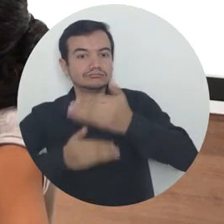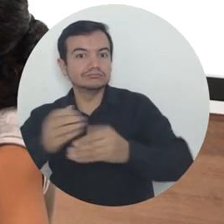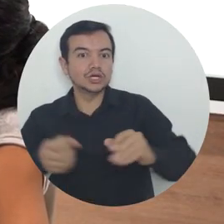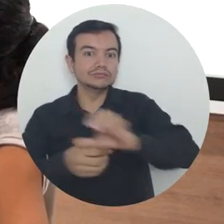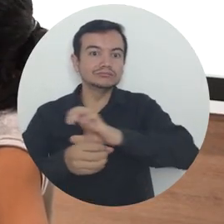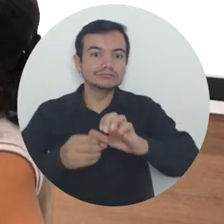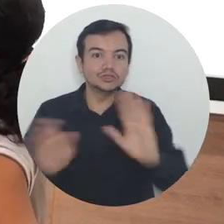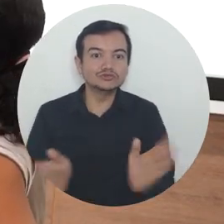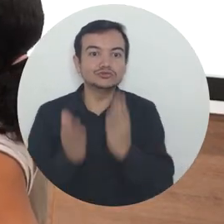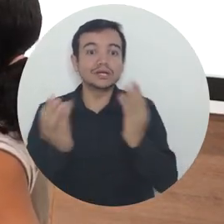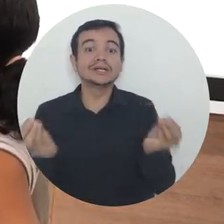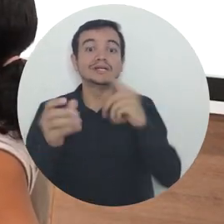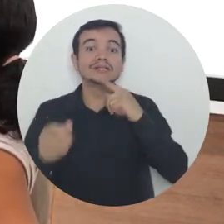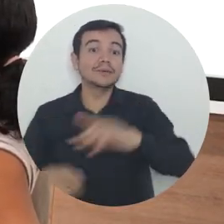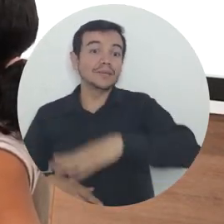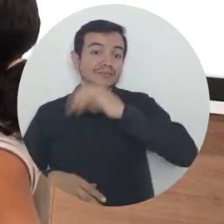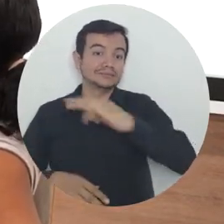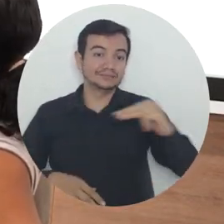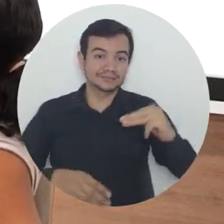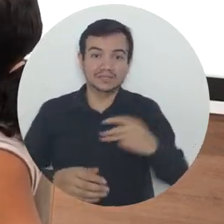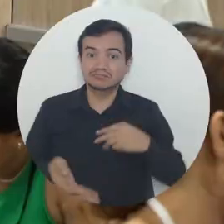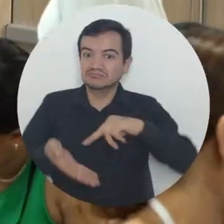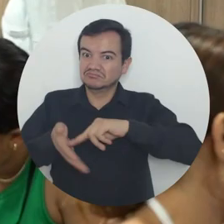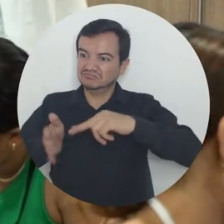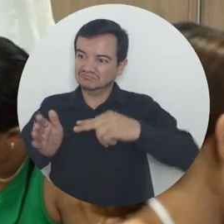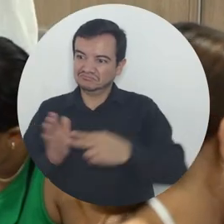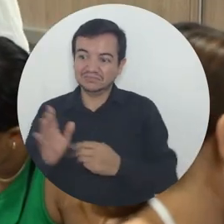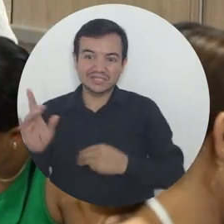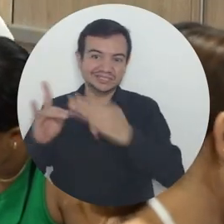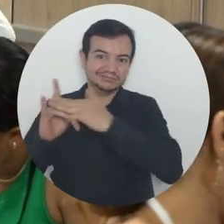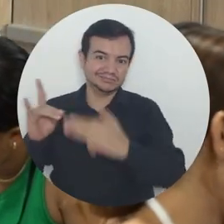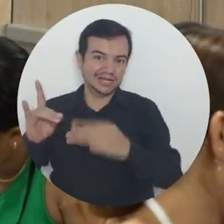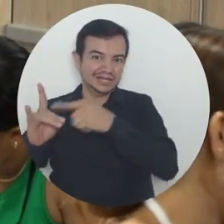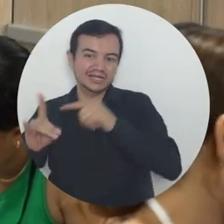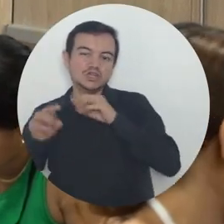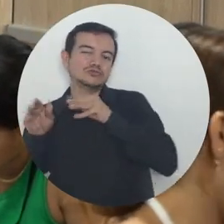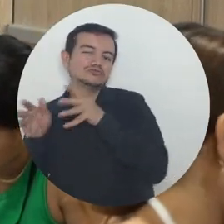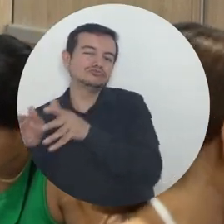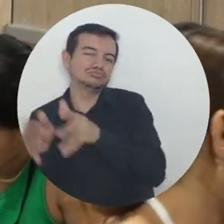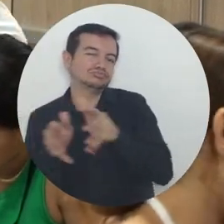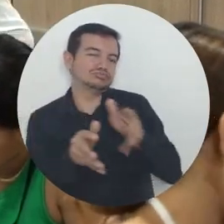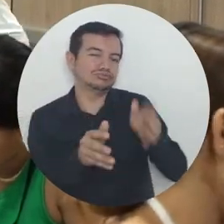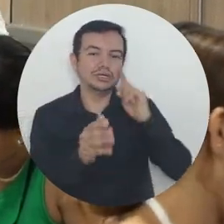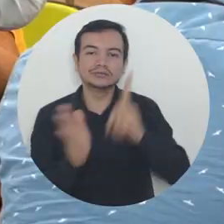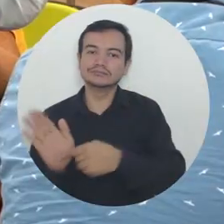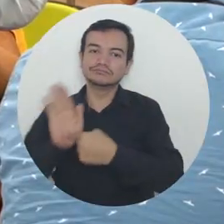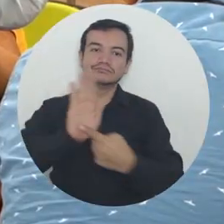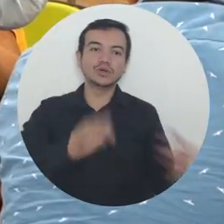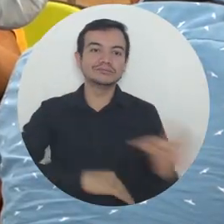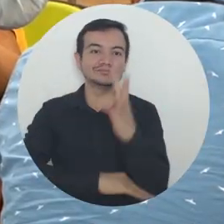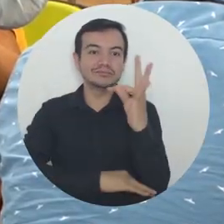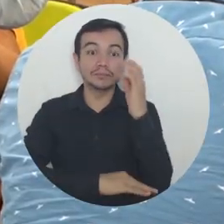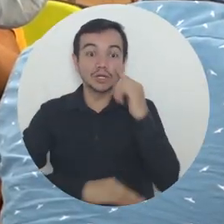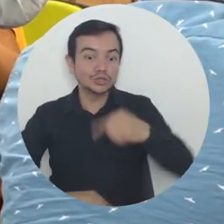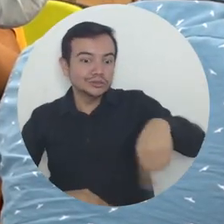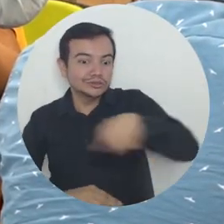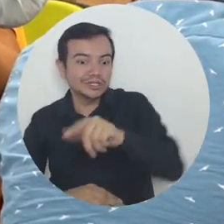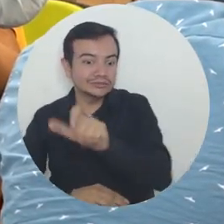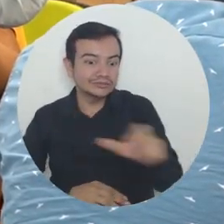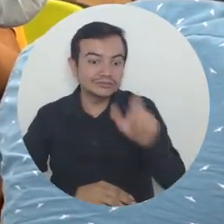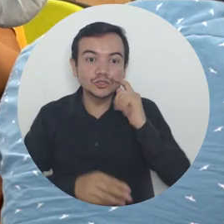expusieron sus habilidades empresariales y modelos de negocio que pueden servir para el crecimiento económico de la ciudad y el